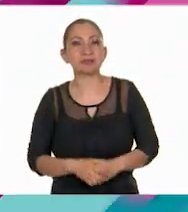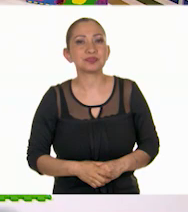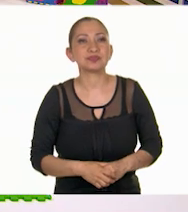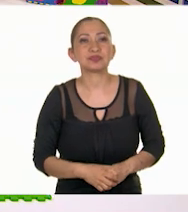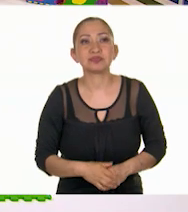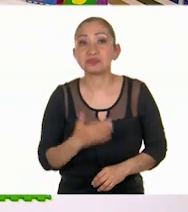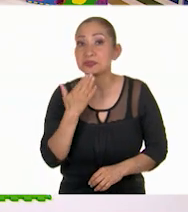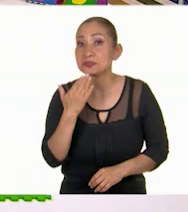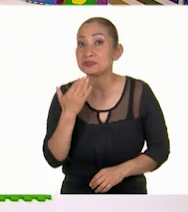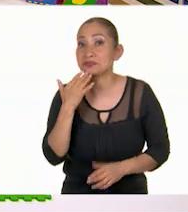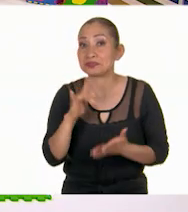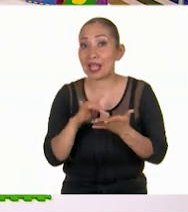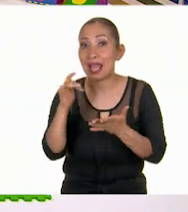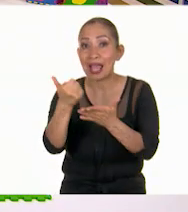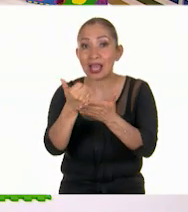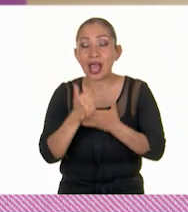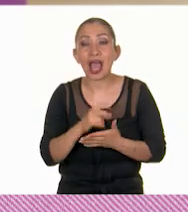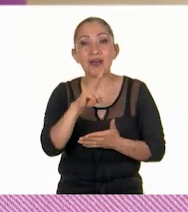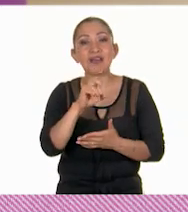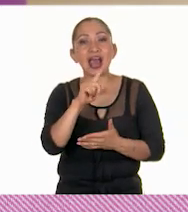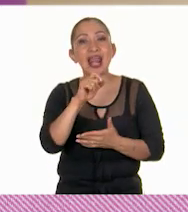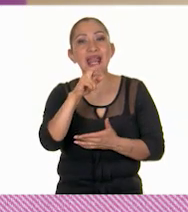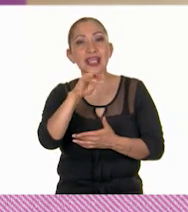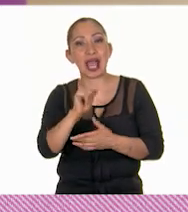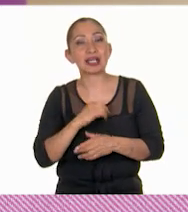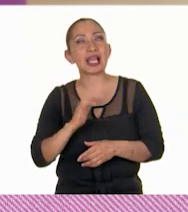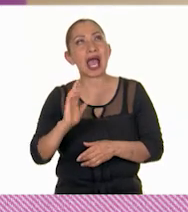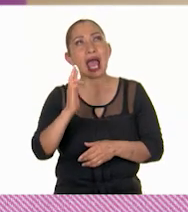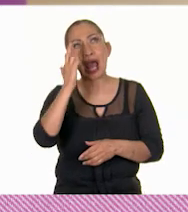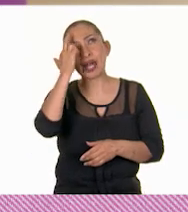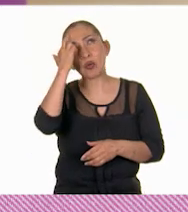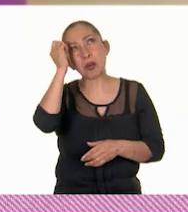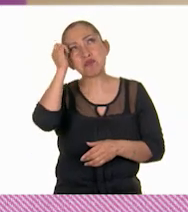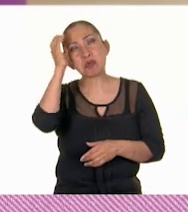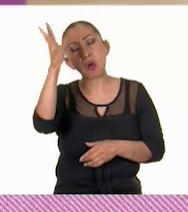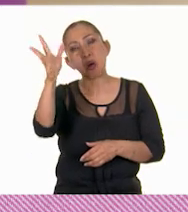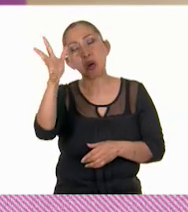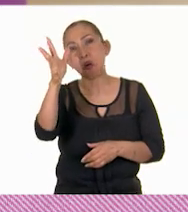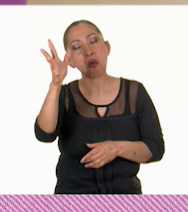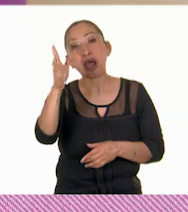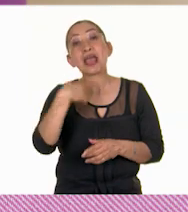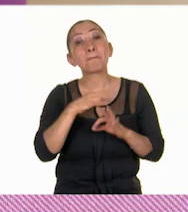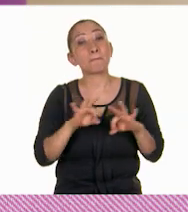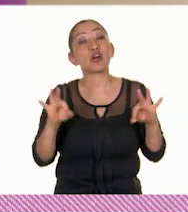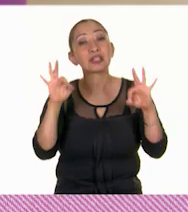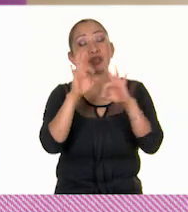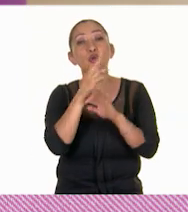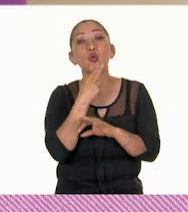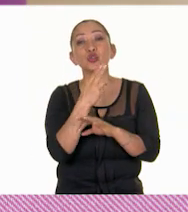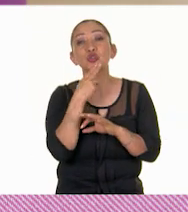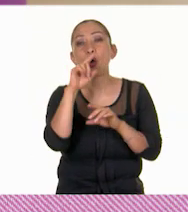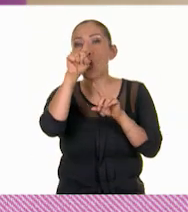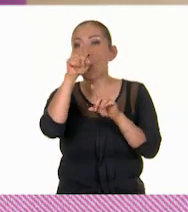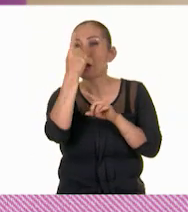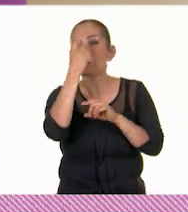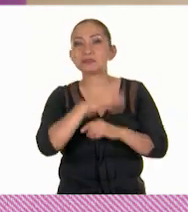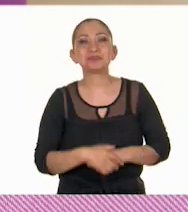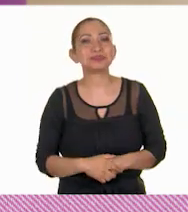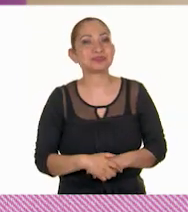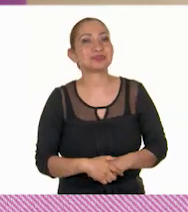Muchas gracias por tu ayuda, Valeria. Ya no lo recordaba. Es muy importante el uso de la coma.